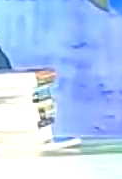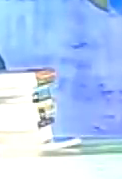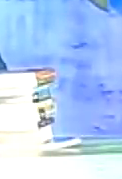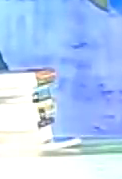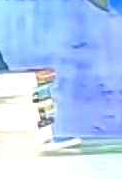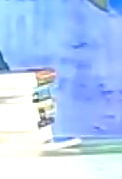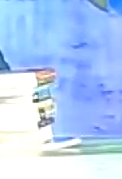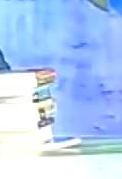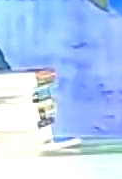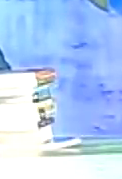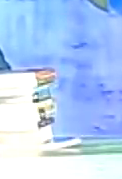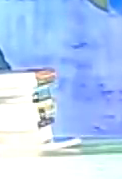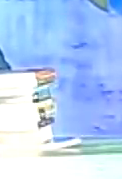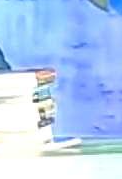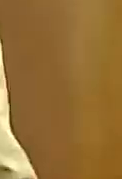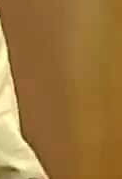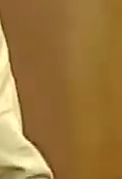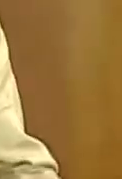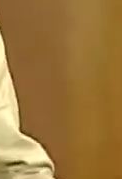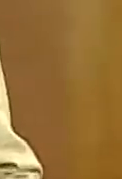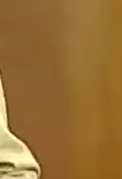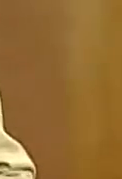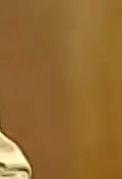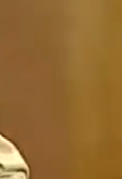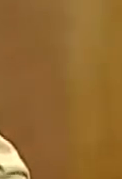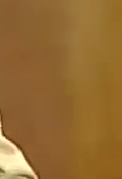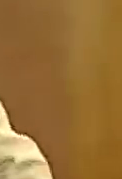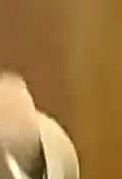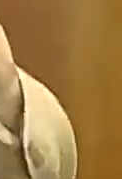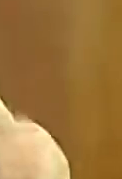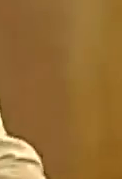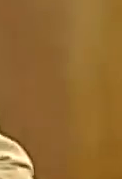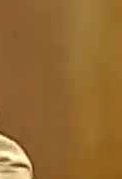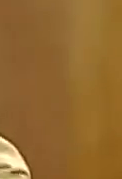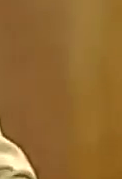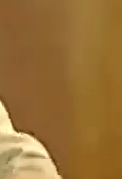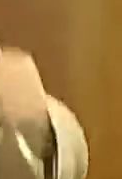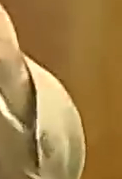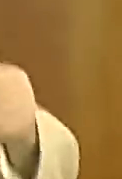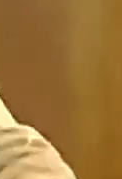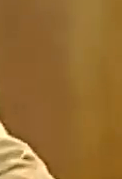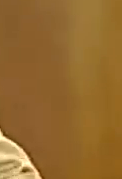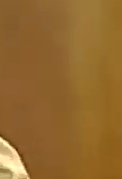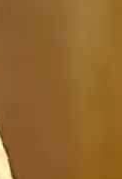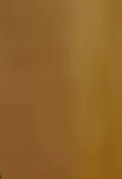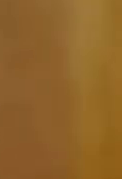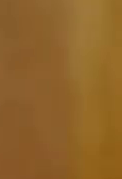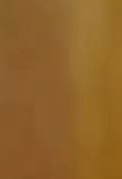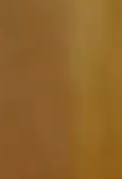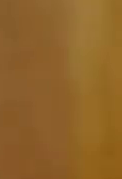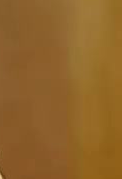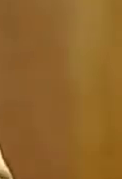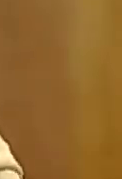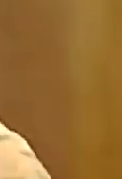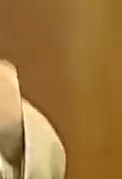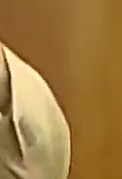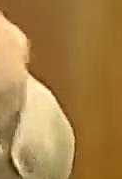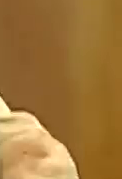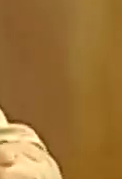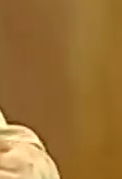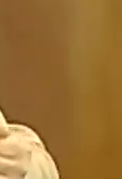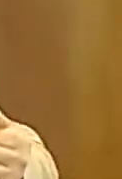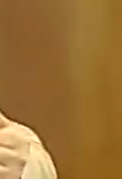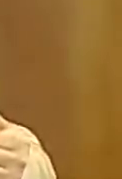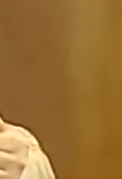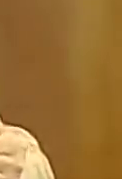y tú venezolano usted está en el corazón de muchos vascos bueno usted está en el corazón de muchos vascos que viva el país vasco y